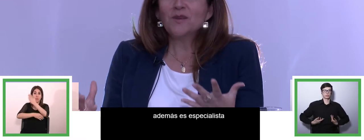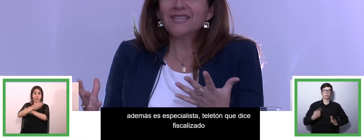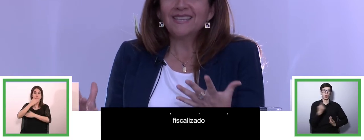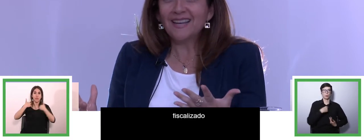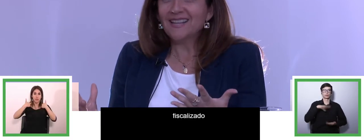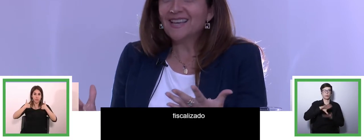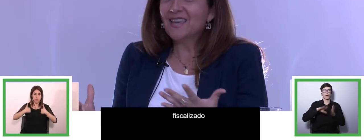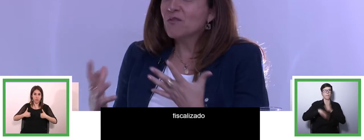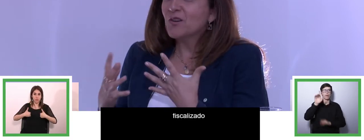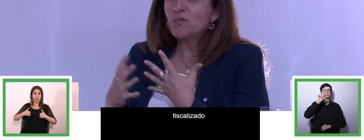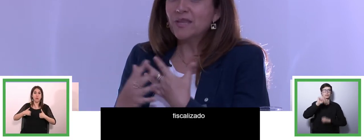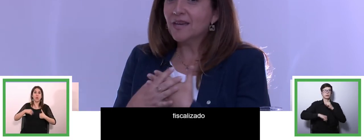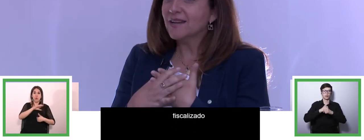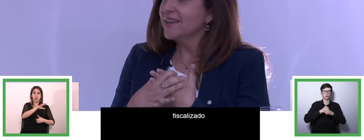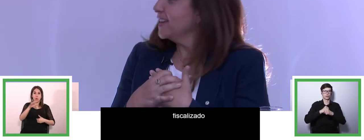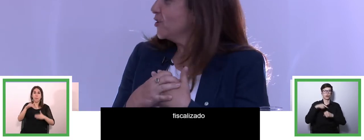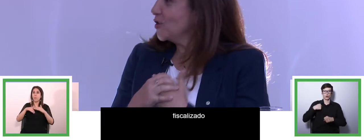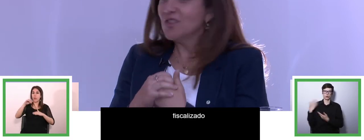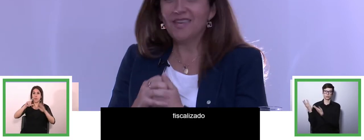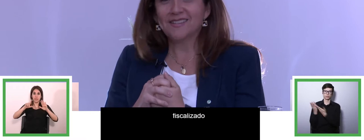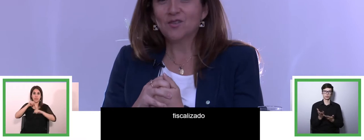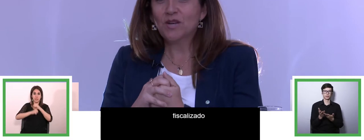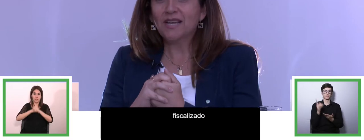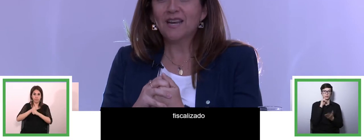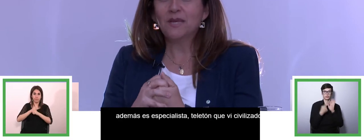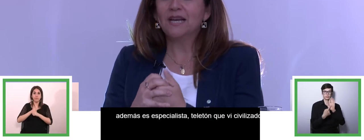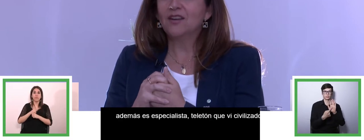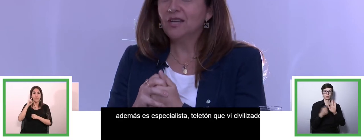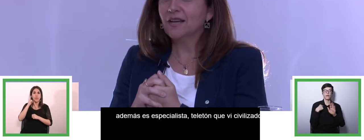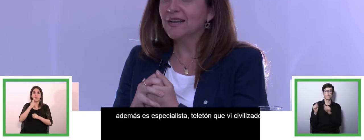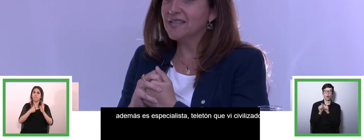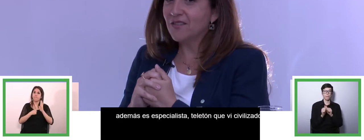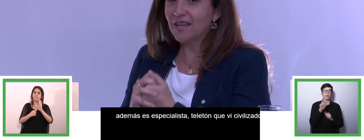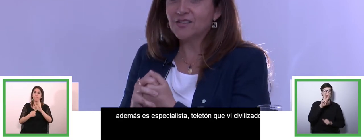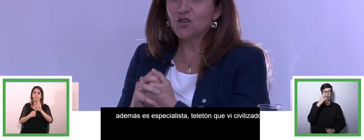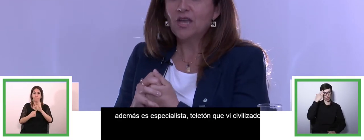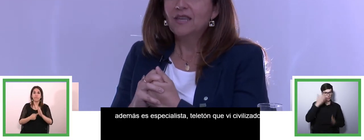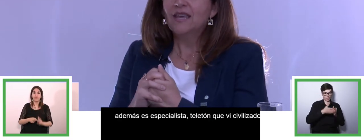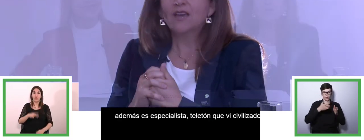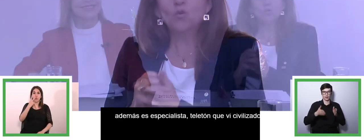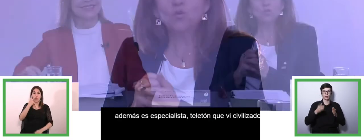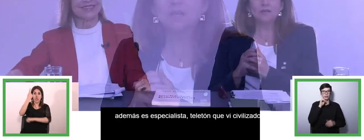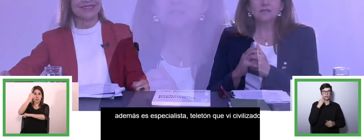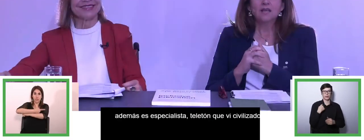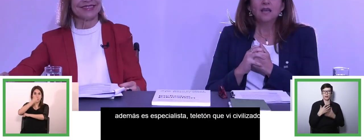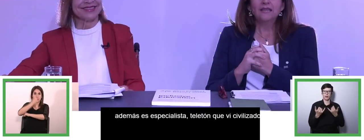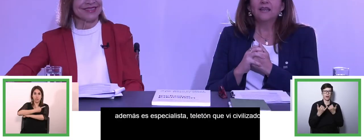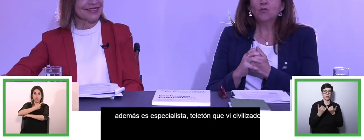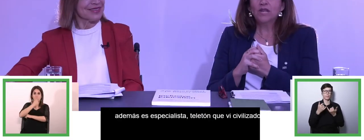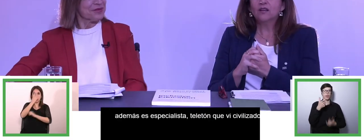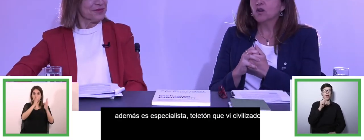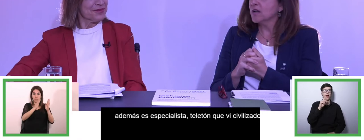ahora quiero presentarles a quien me va a acompañar estos dos días, una gran amiga Carolina García Berguezio, ya que juntas